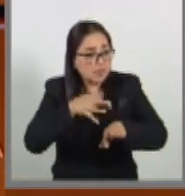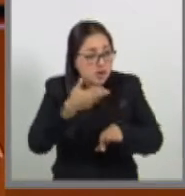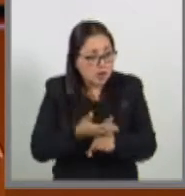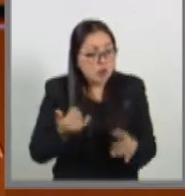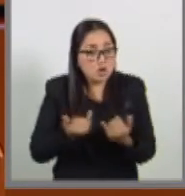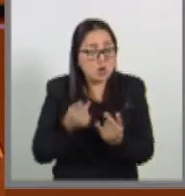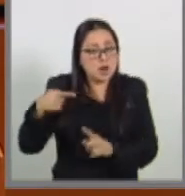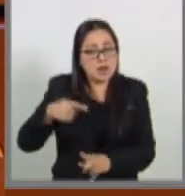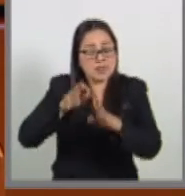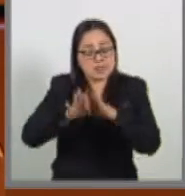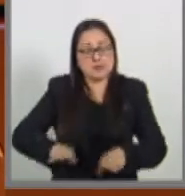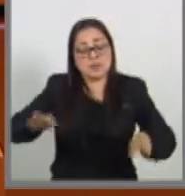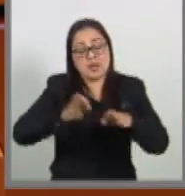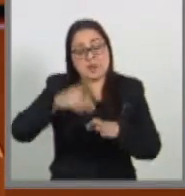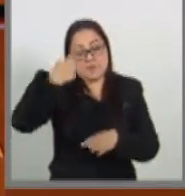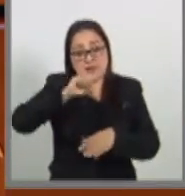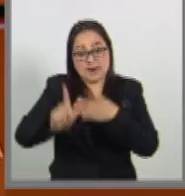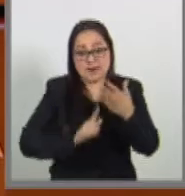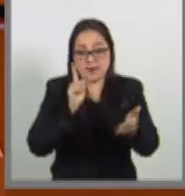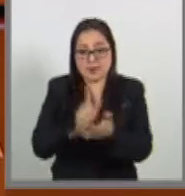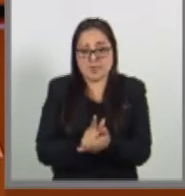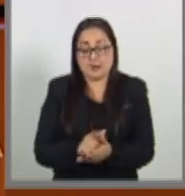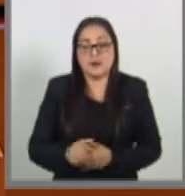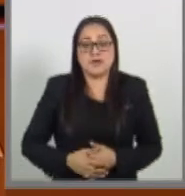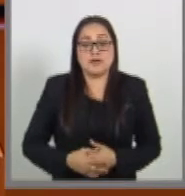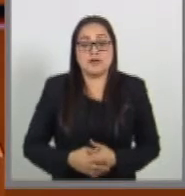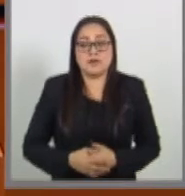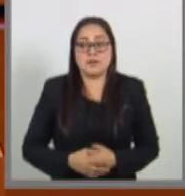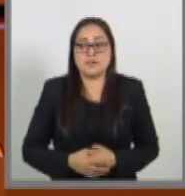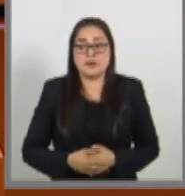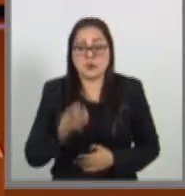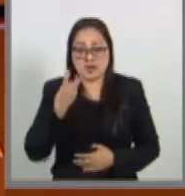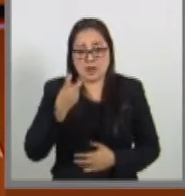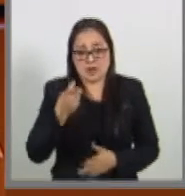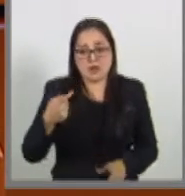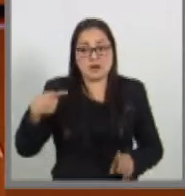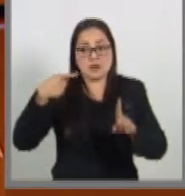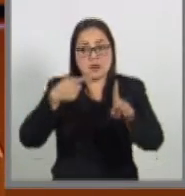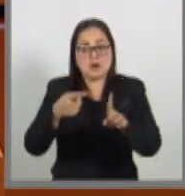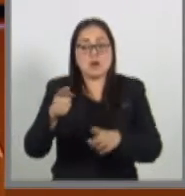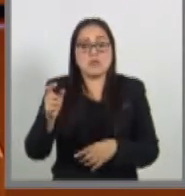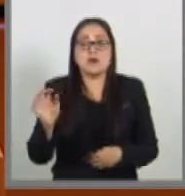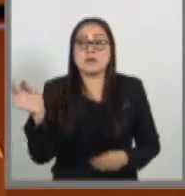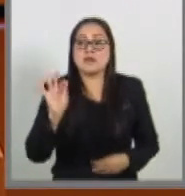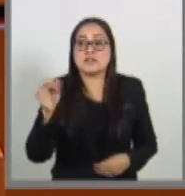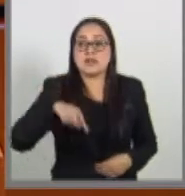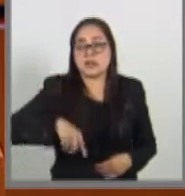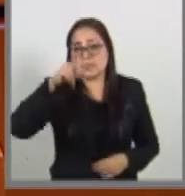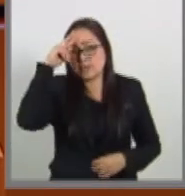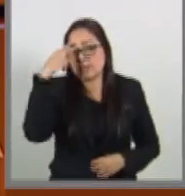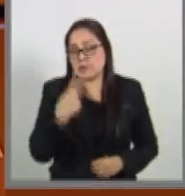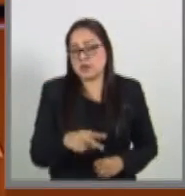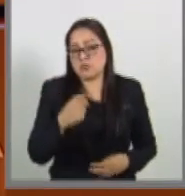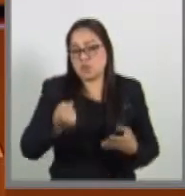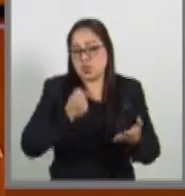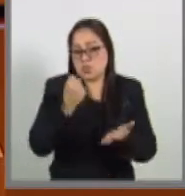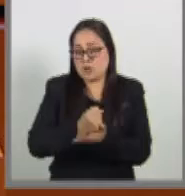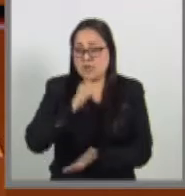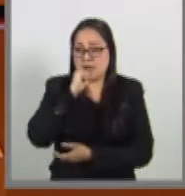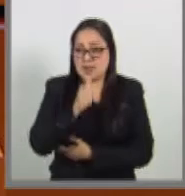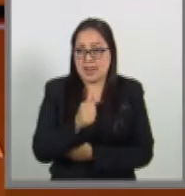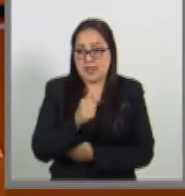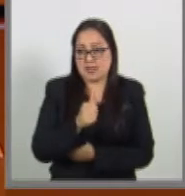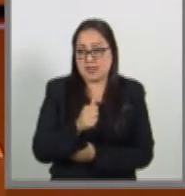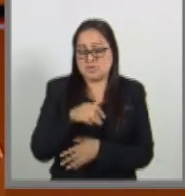muy importante en la ley. Nos parece que en este sentido, aun cuando México no ha aprobado un